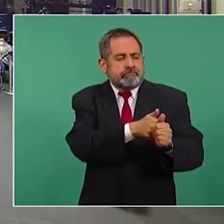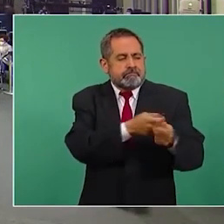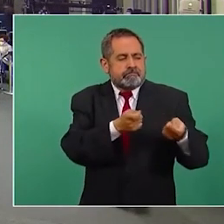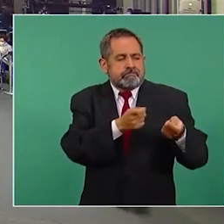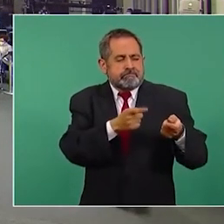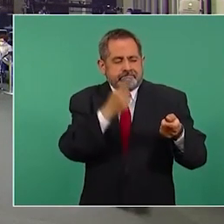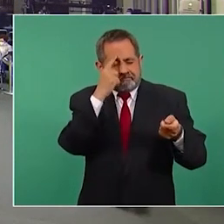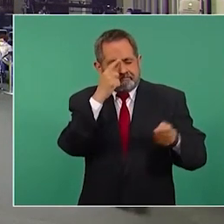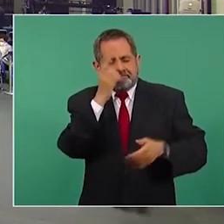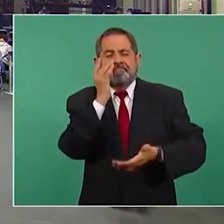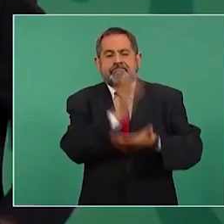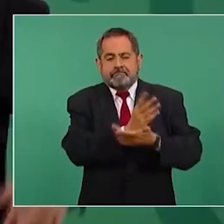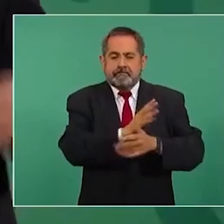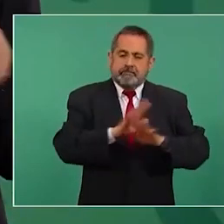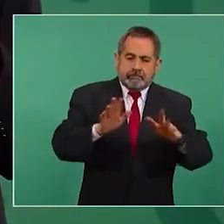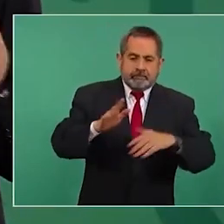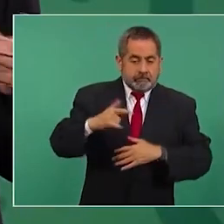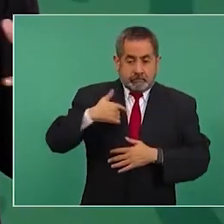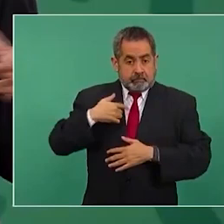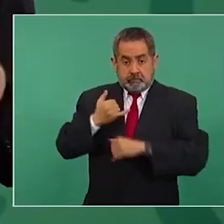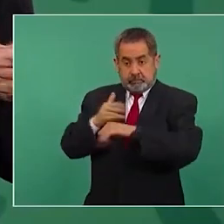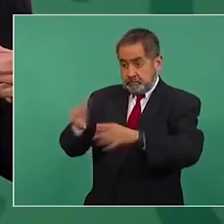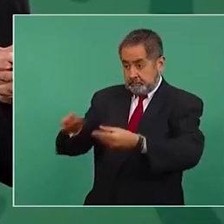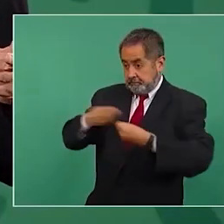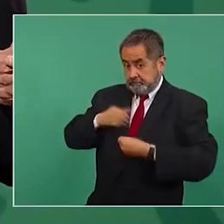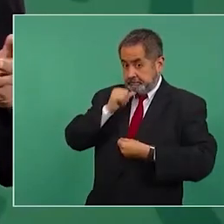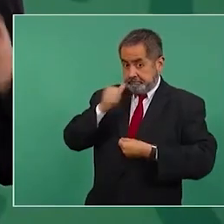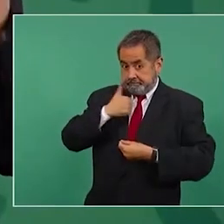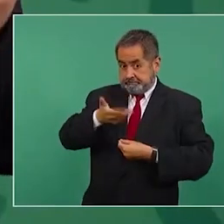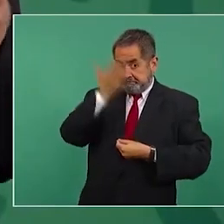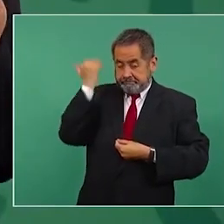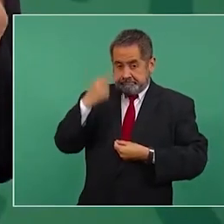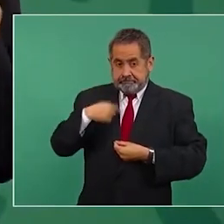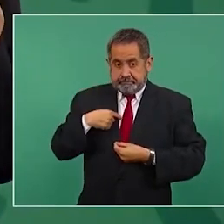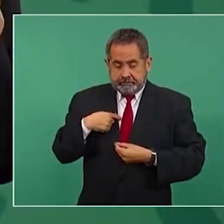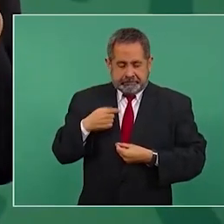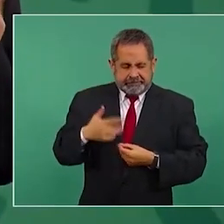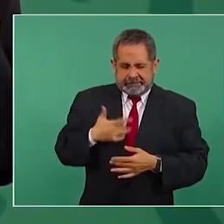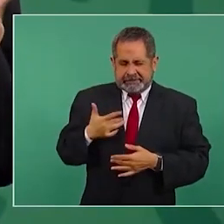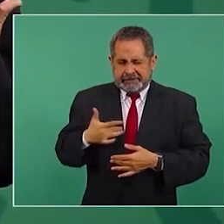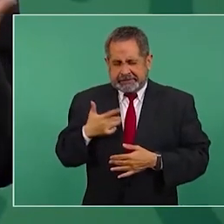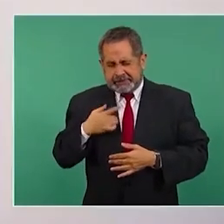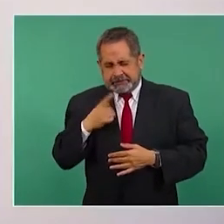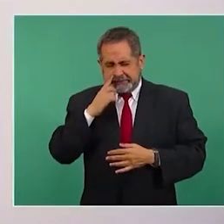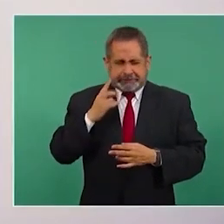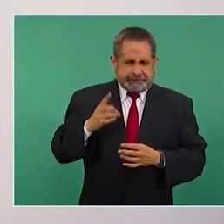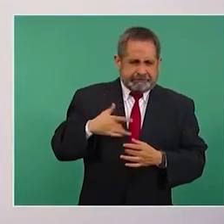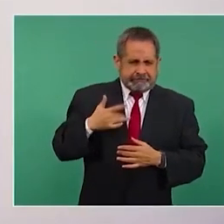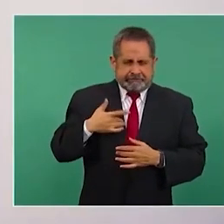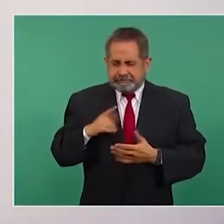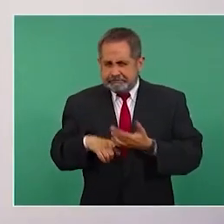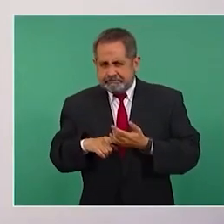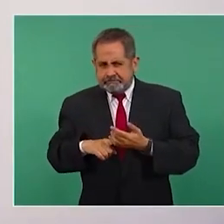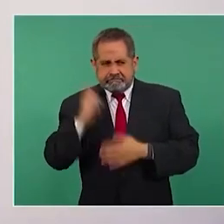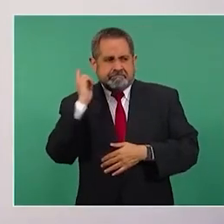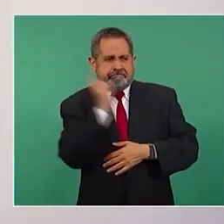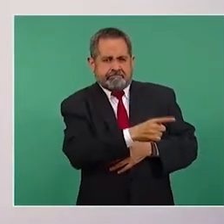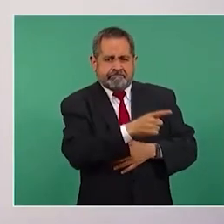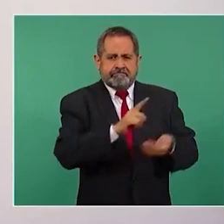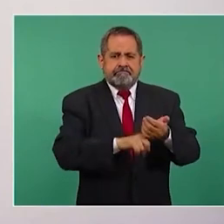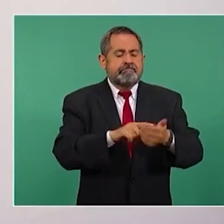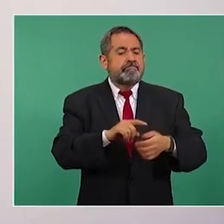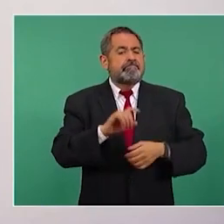Entonces, sin tener información, que nada más por instinto, sólida, Salinas.